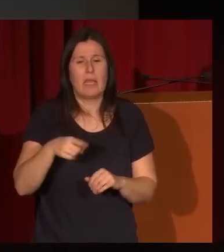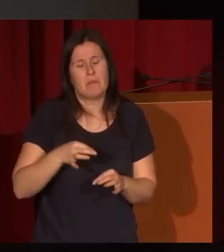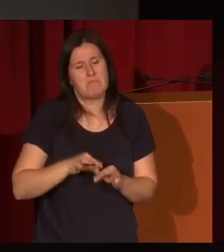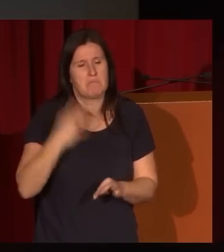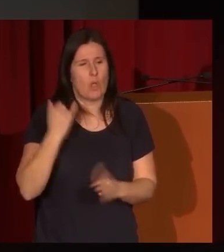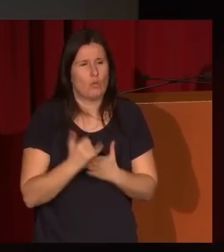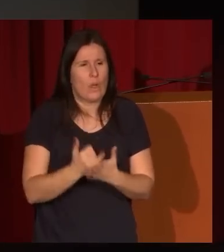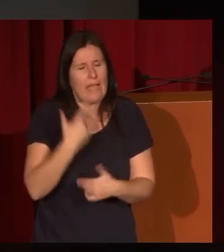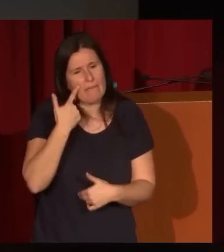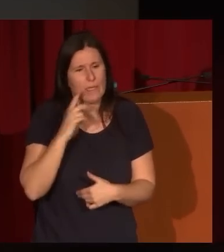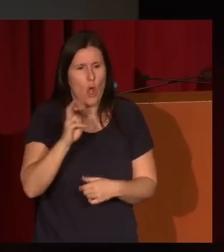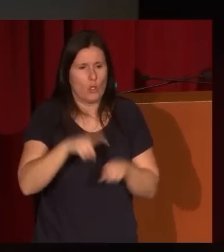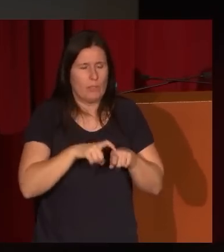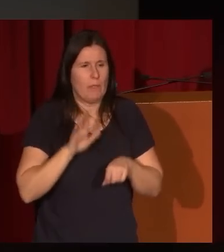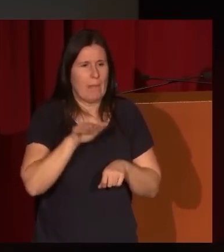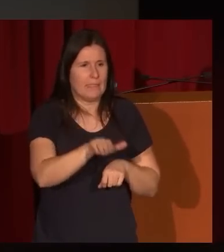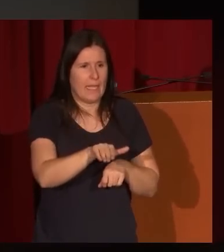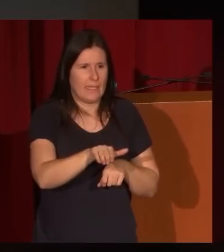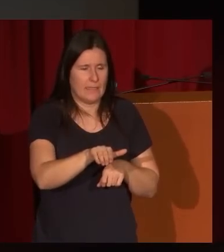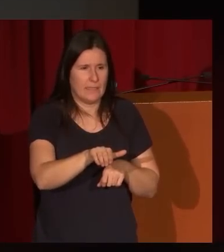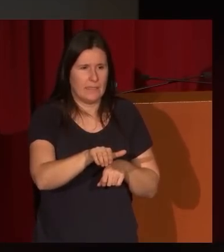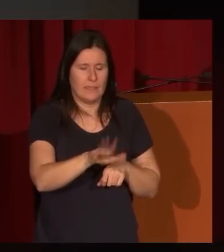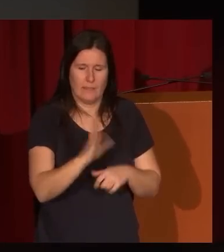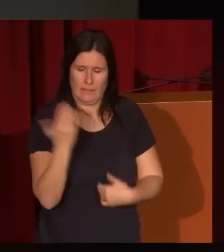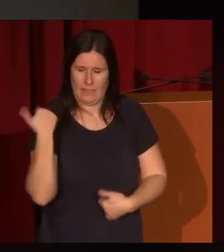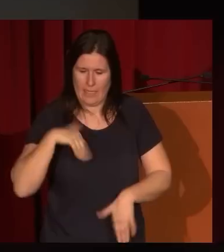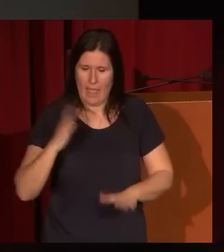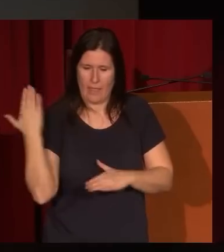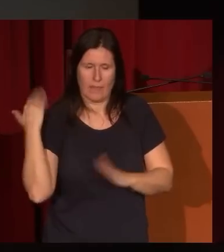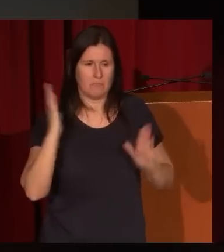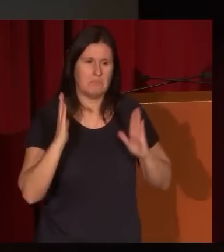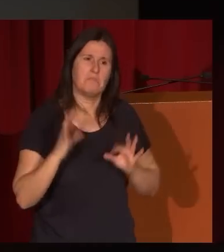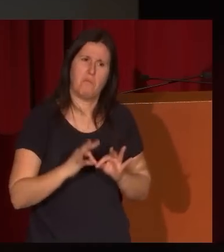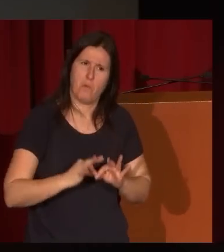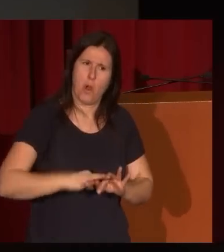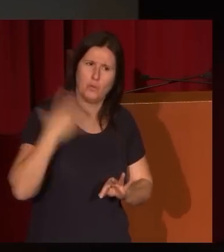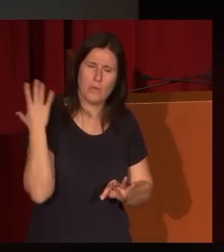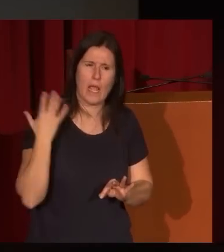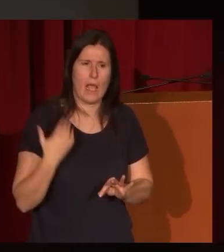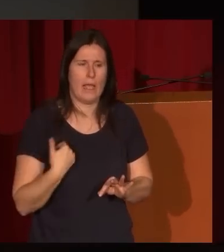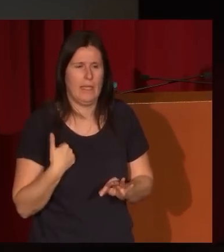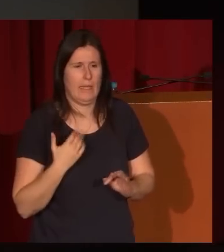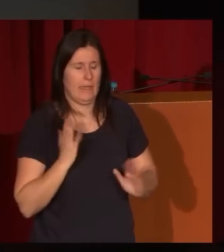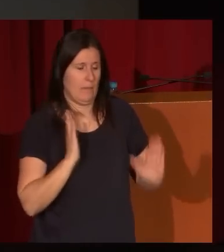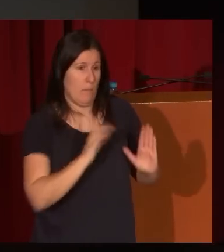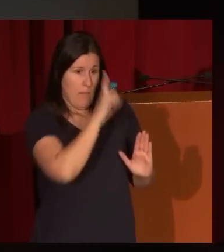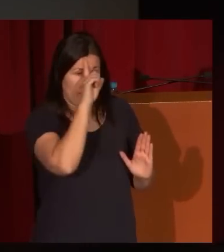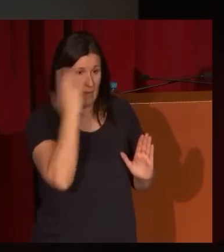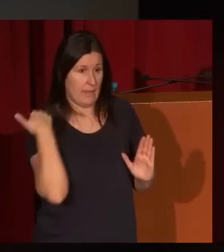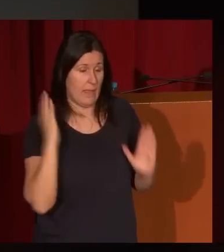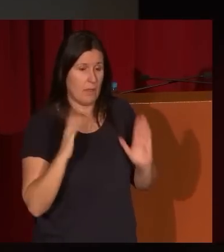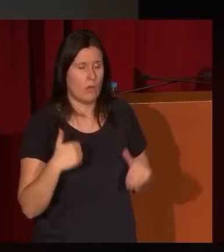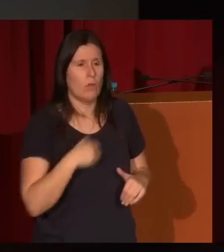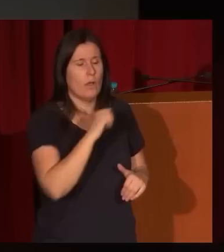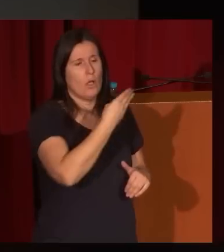en un tipo de paisajes que está teniendo una cierta fortuna en ese momento en el Madrid de su tiempo como